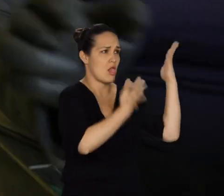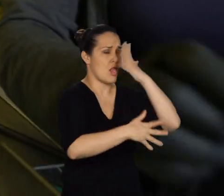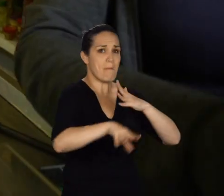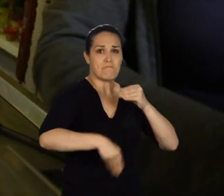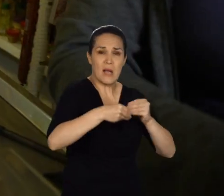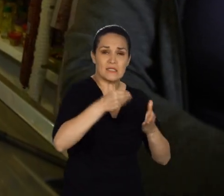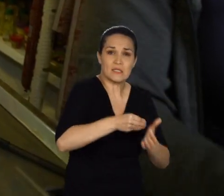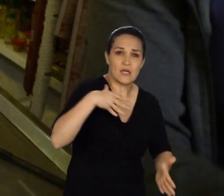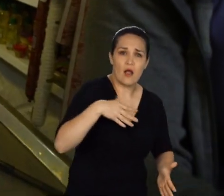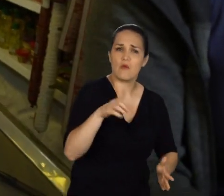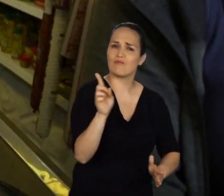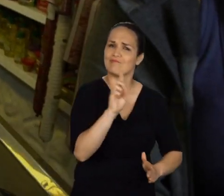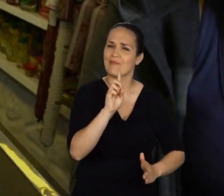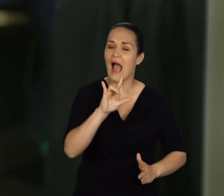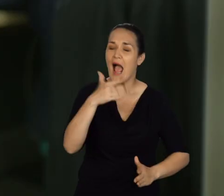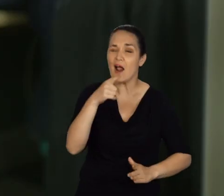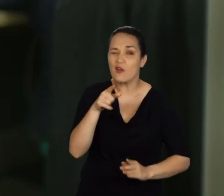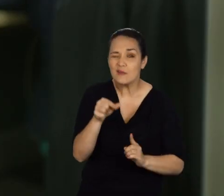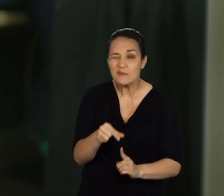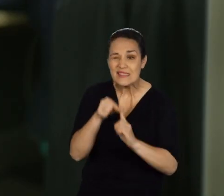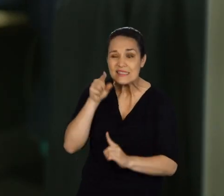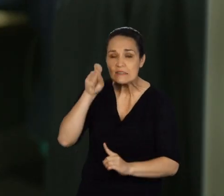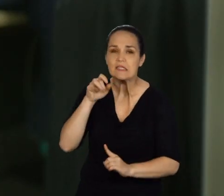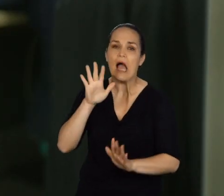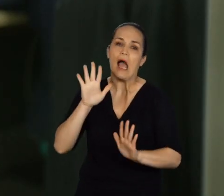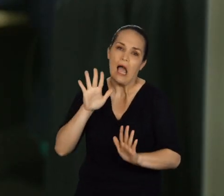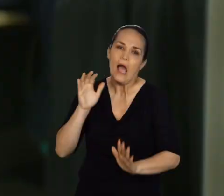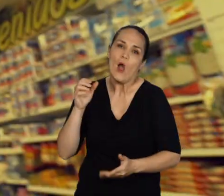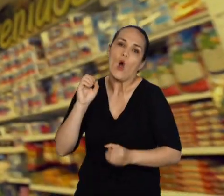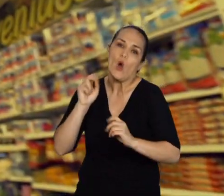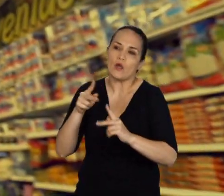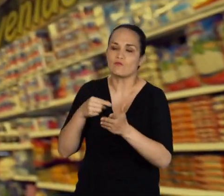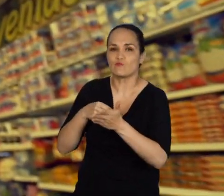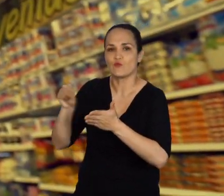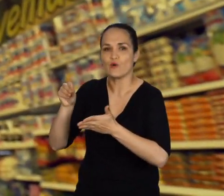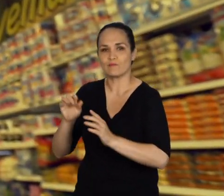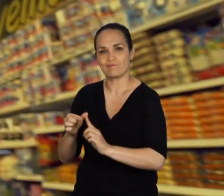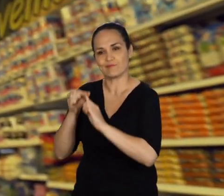Y solamente en casos especiales se recurrirá a la suplementación nutricional.